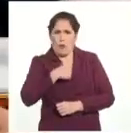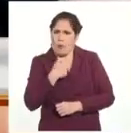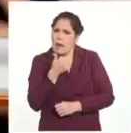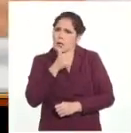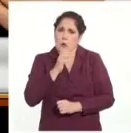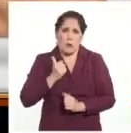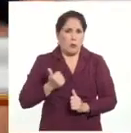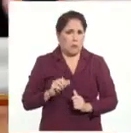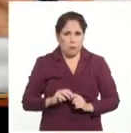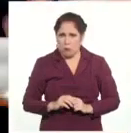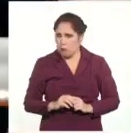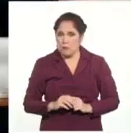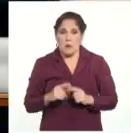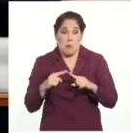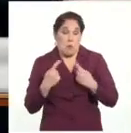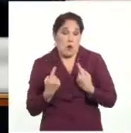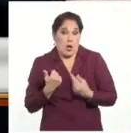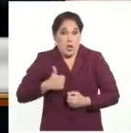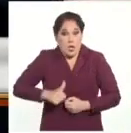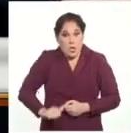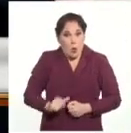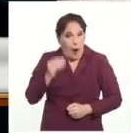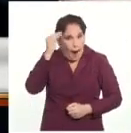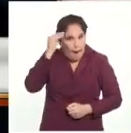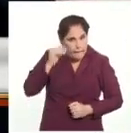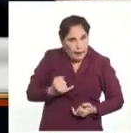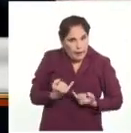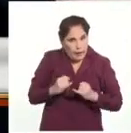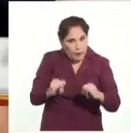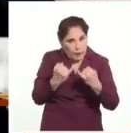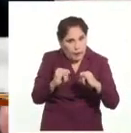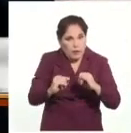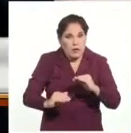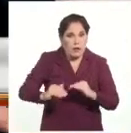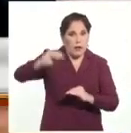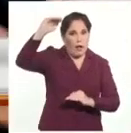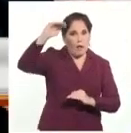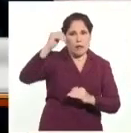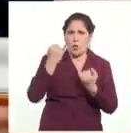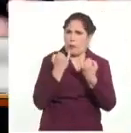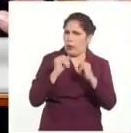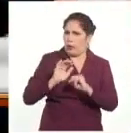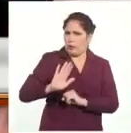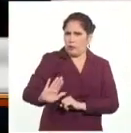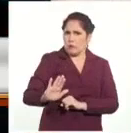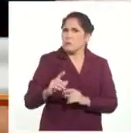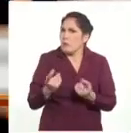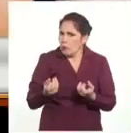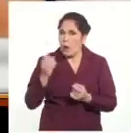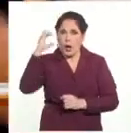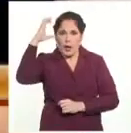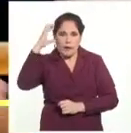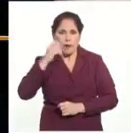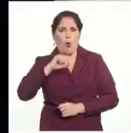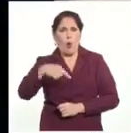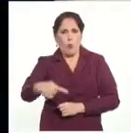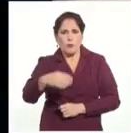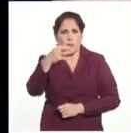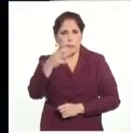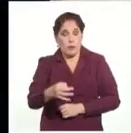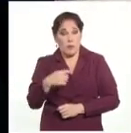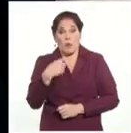cómo nuestros hijos van a ir desarrollándose según su etapa y cómo vamos a ir desde lo